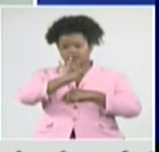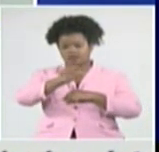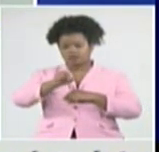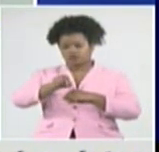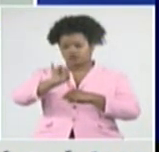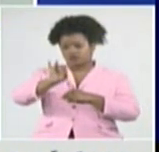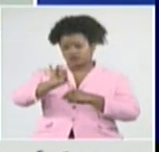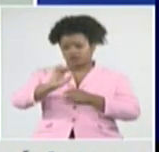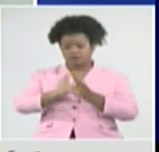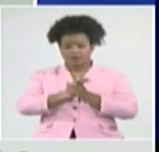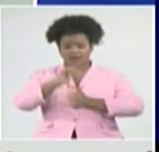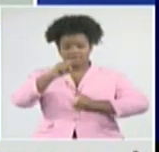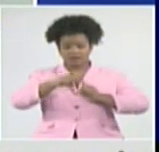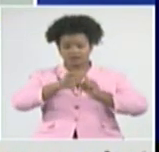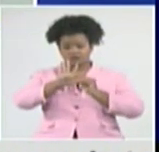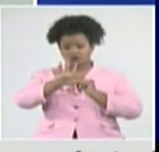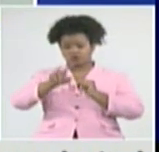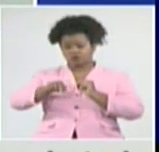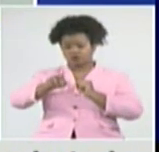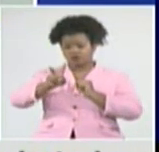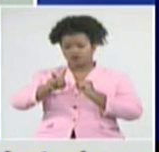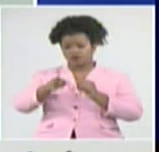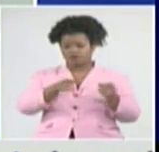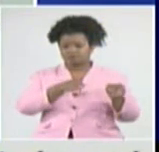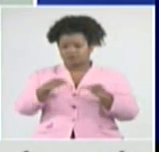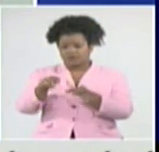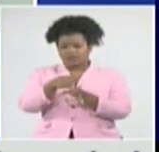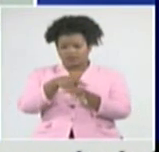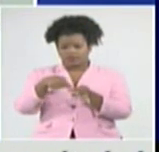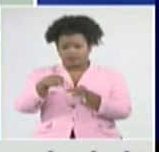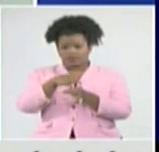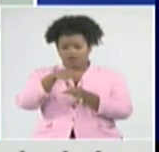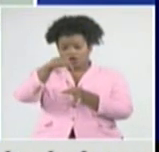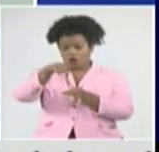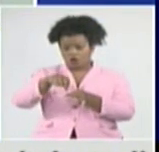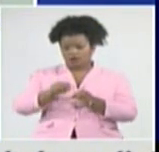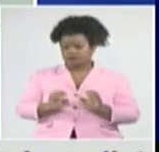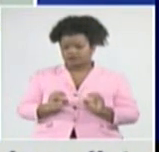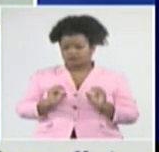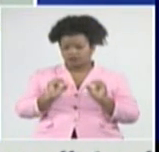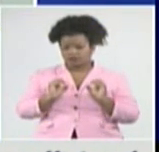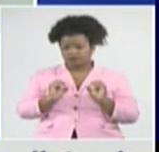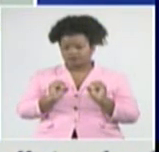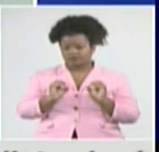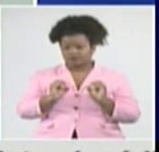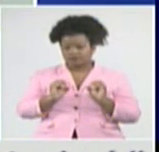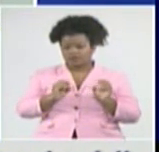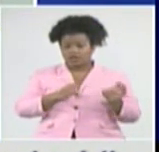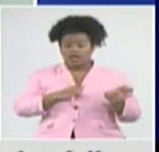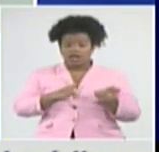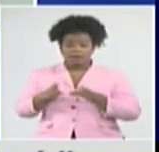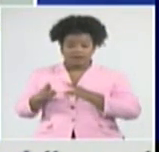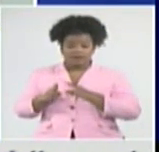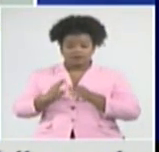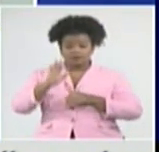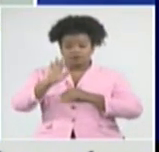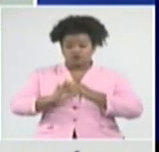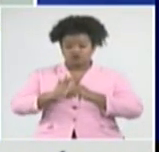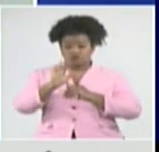,2 y el municipio especial, Isla de la Juventud, que no diagnostica caso ayer. Y por encima de la media nacional, ayer,